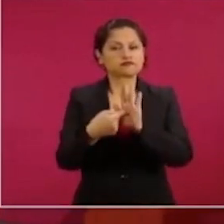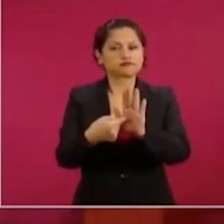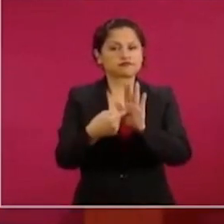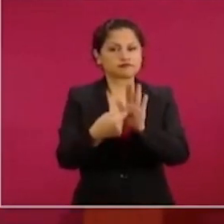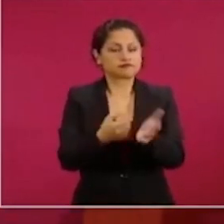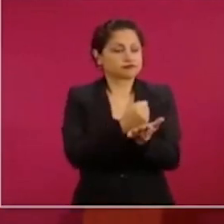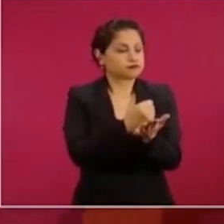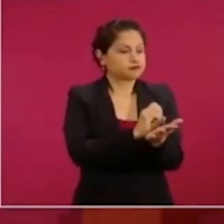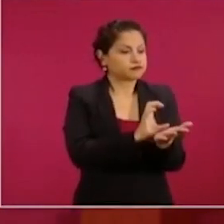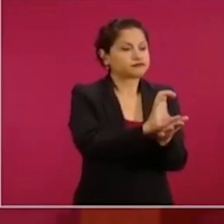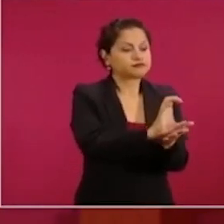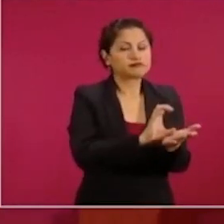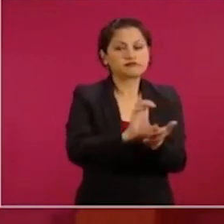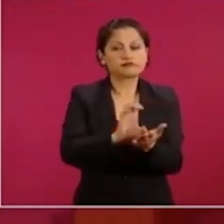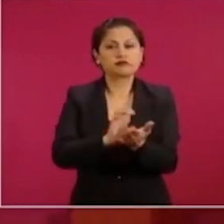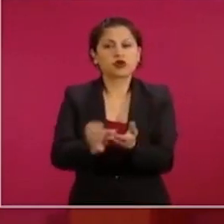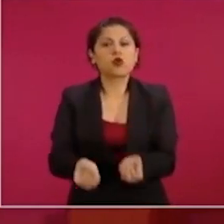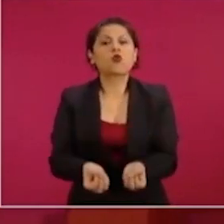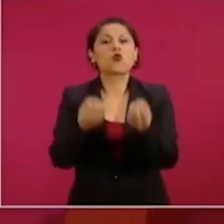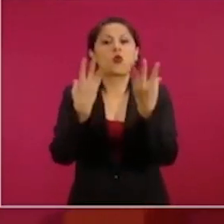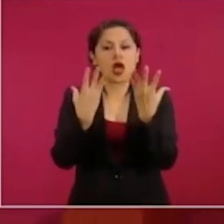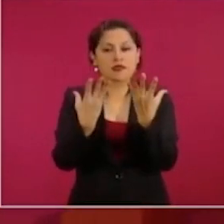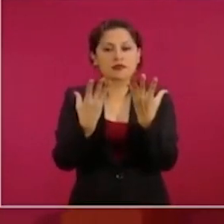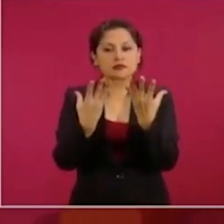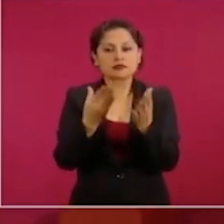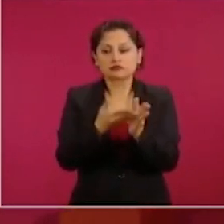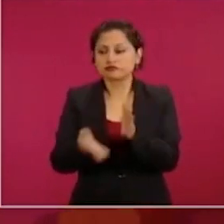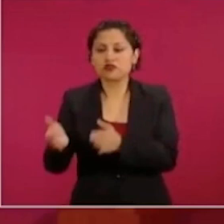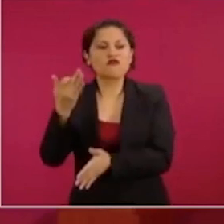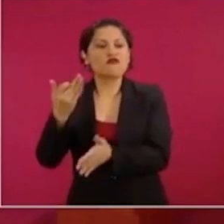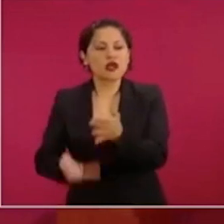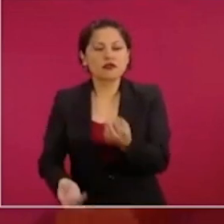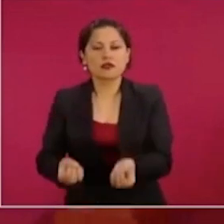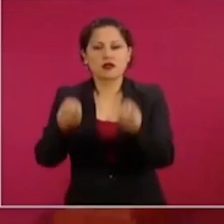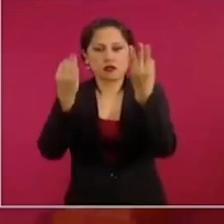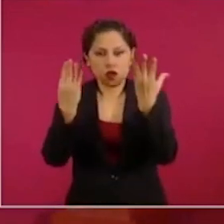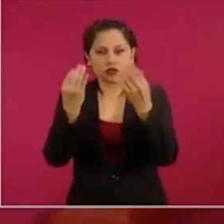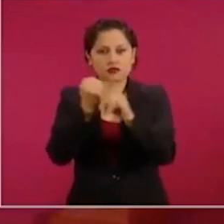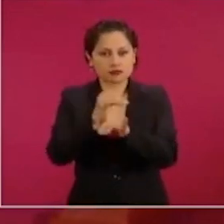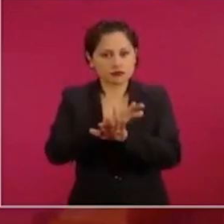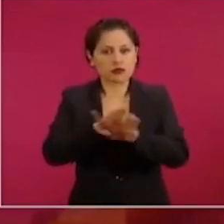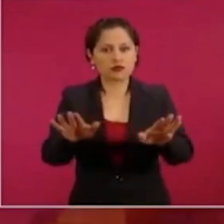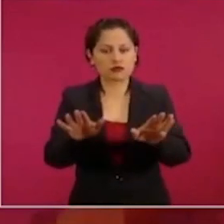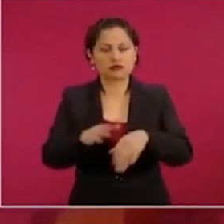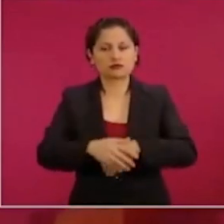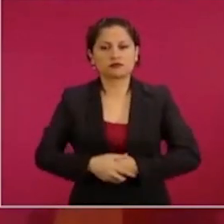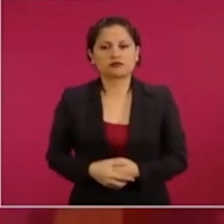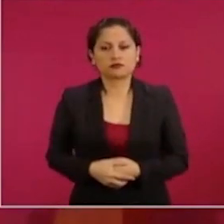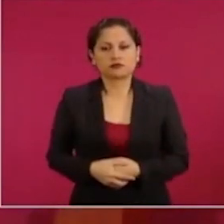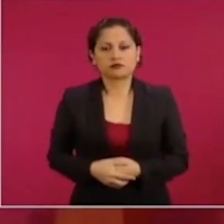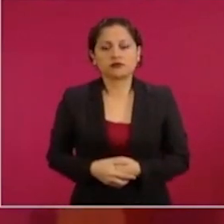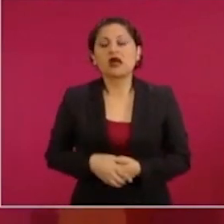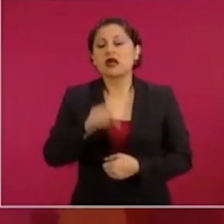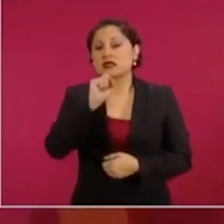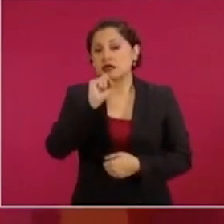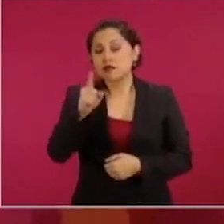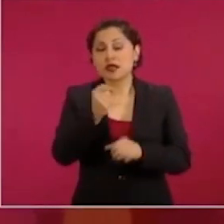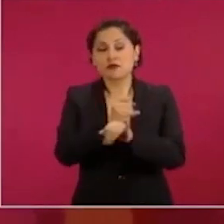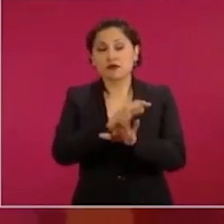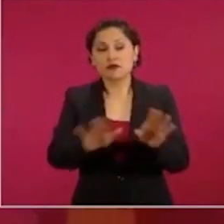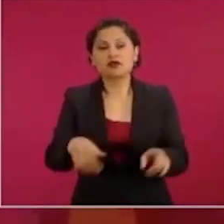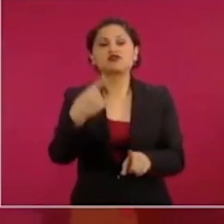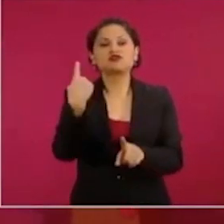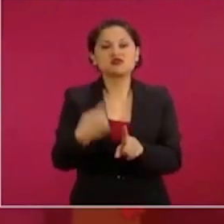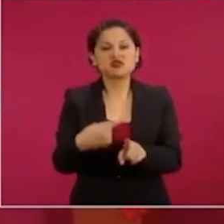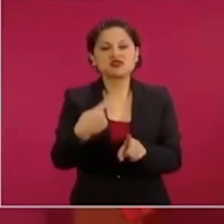otorgado. ¿Cuántos faltan?, ¿a quiénes se les han entregado los créditos?,